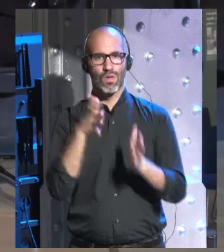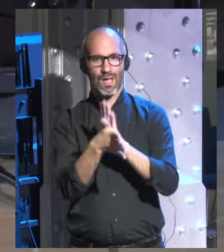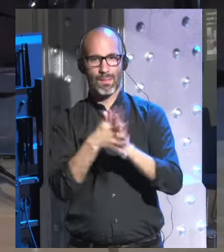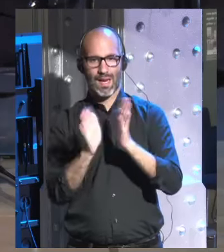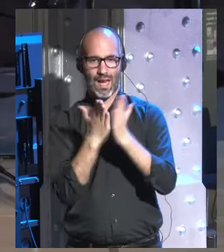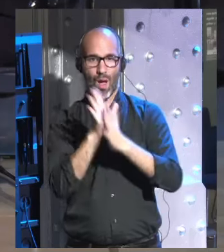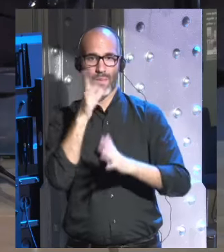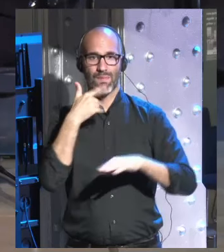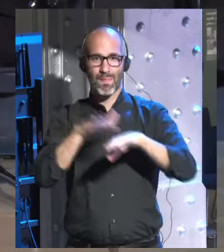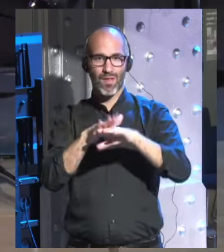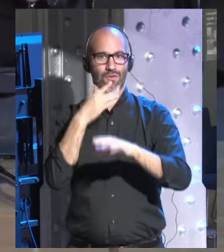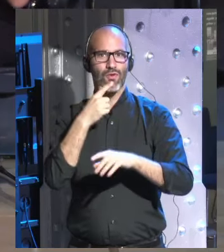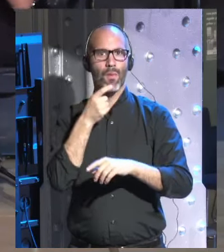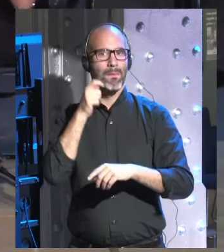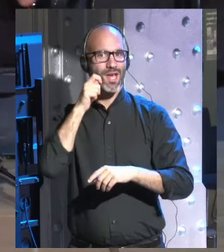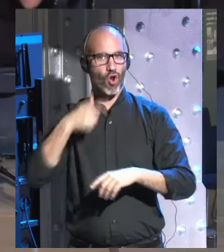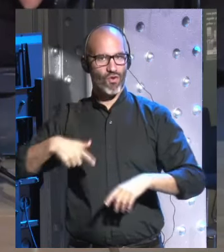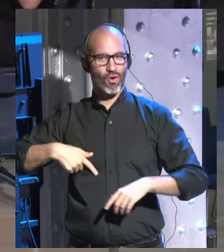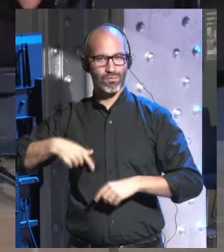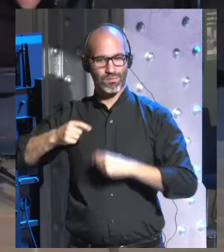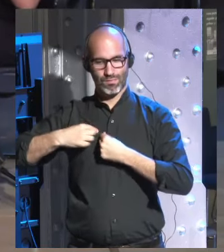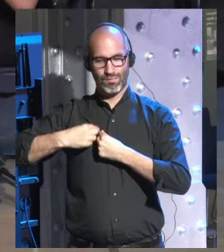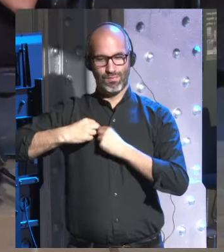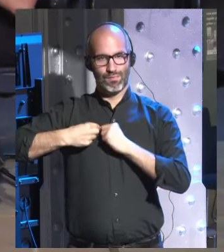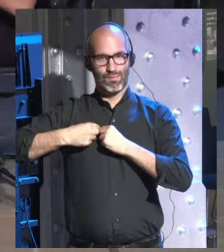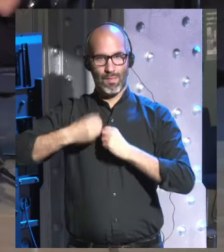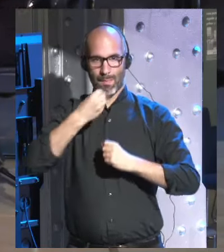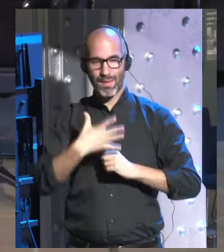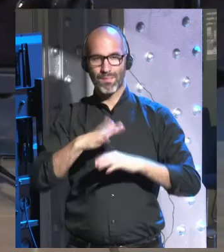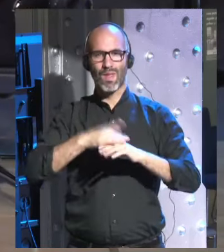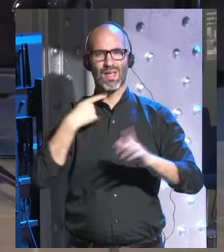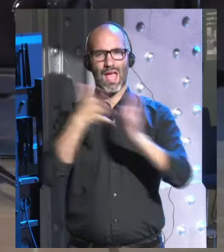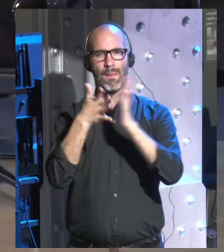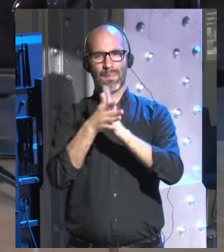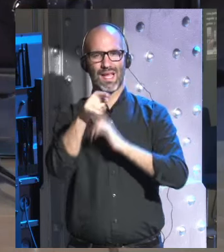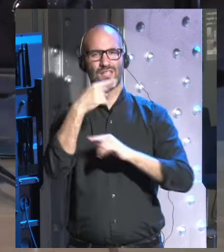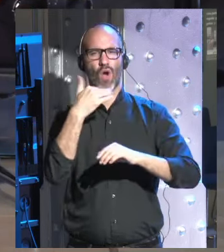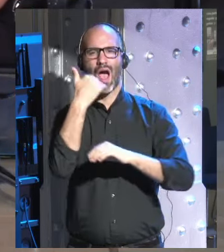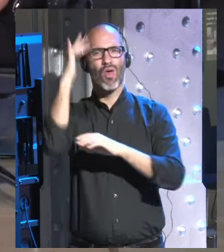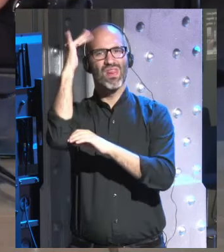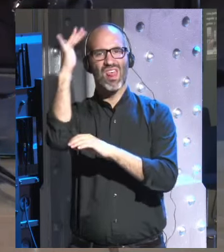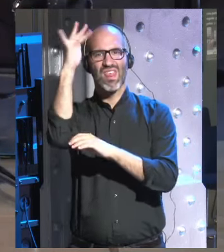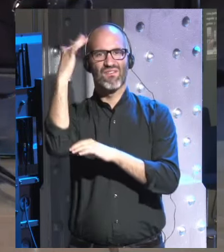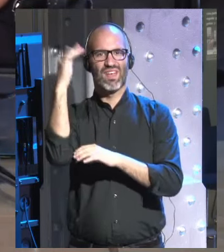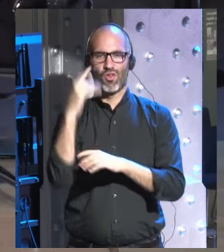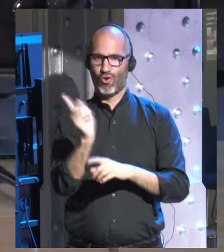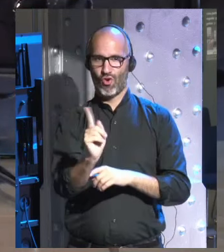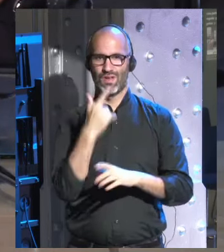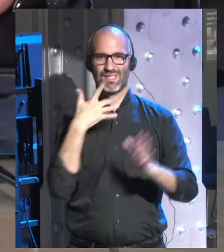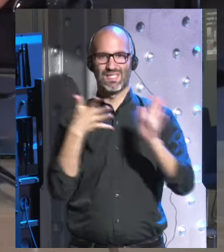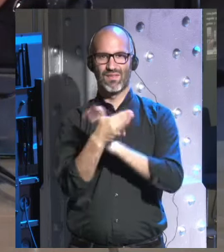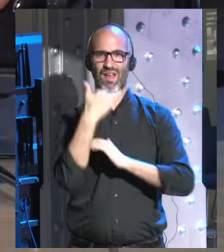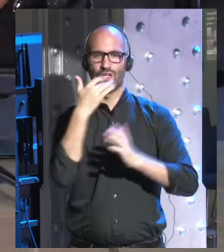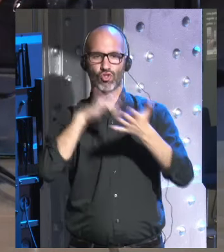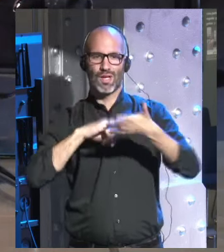colocar el micrófono porque así mucho mejor explica muy bien como esto no es un hecho de ciencia ficción sino como este romance que